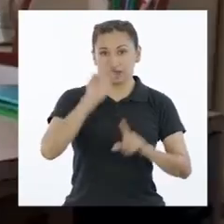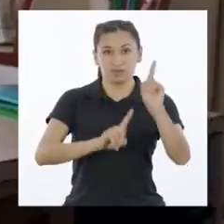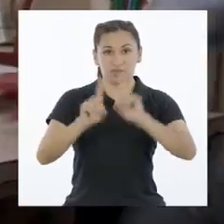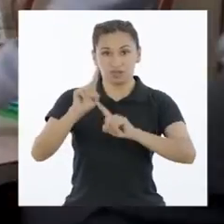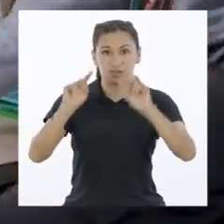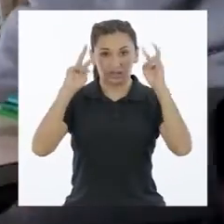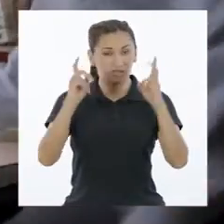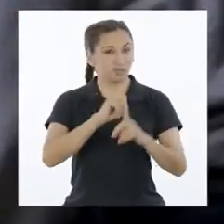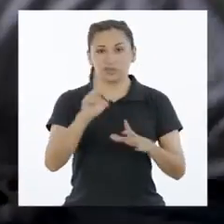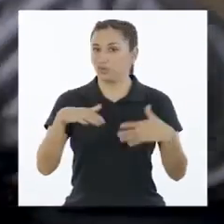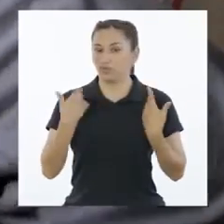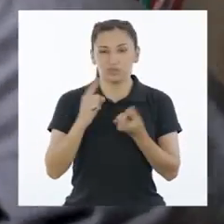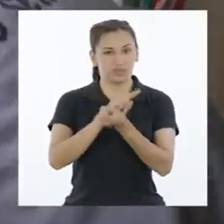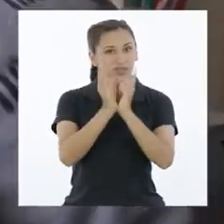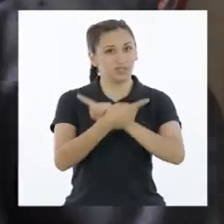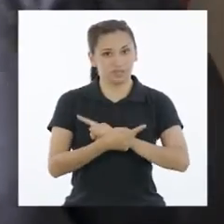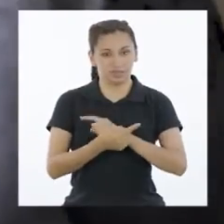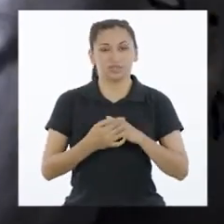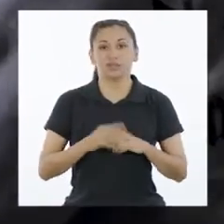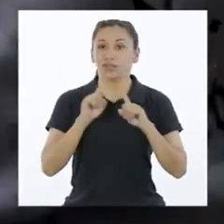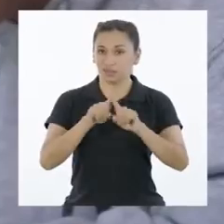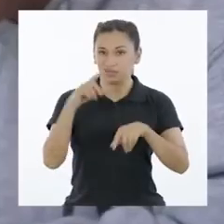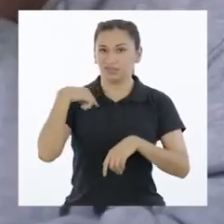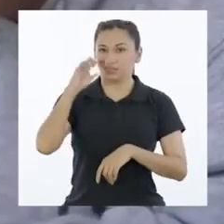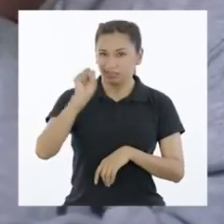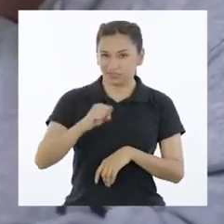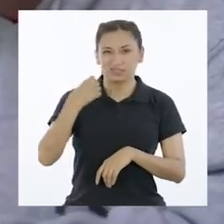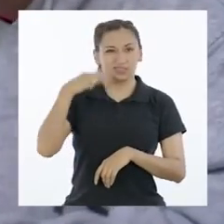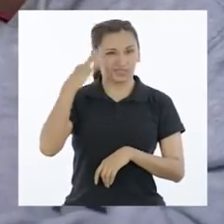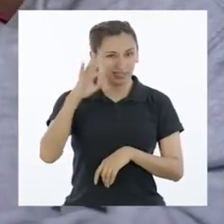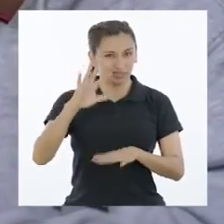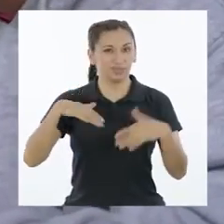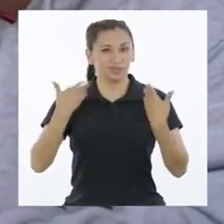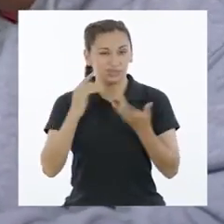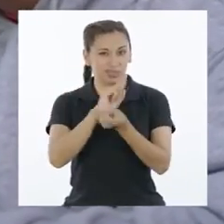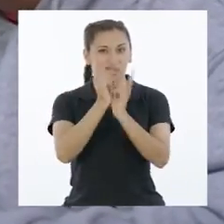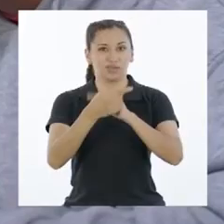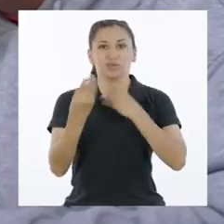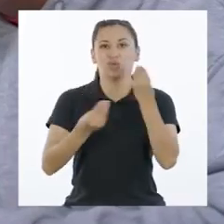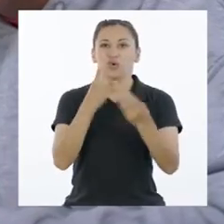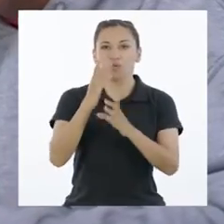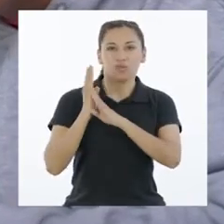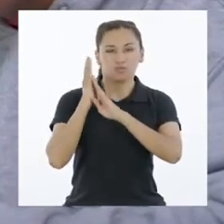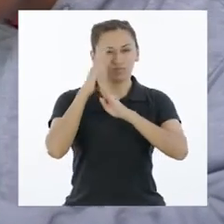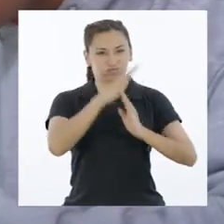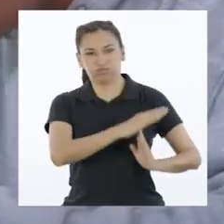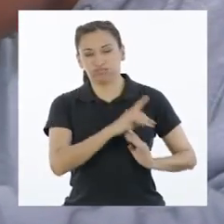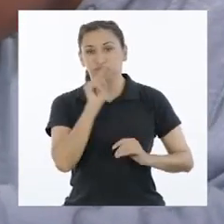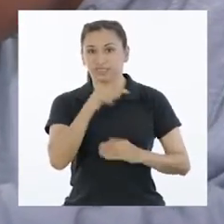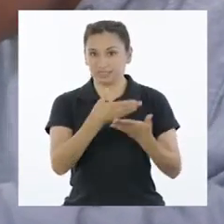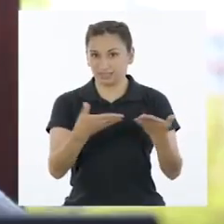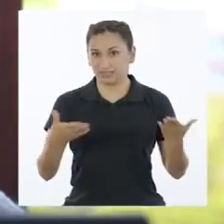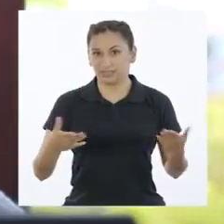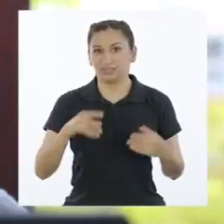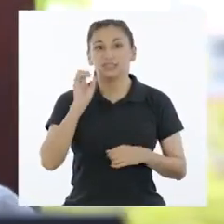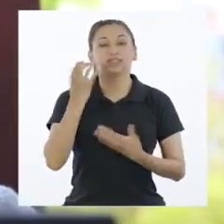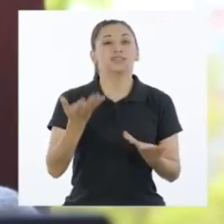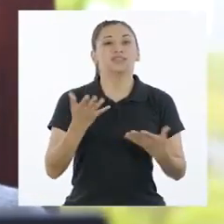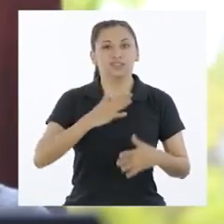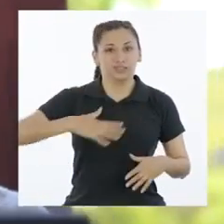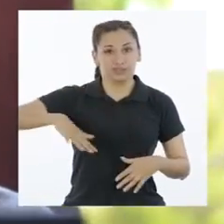Sabemos que algunas situaciones no se pueden cambiar Pero lo que siempre podemos cambiar es cómo nos enfrentamos a ellas